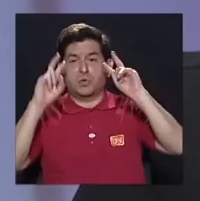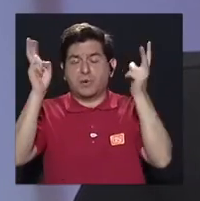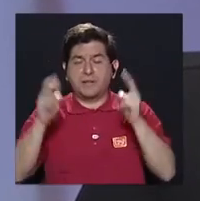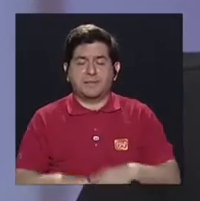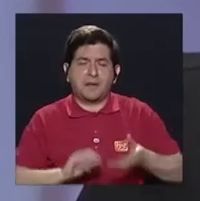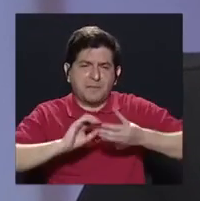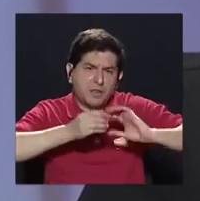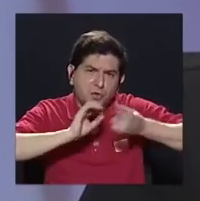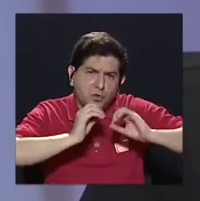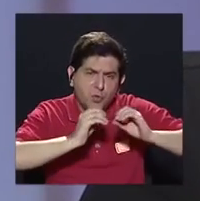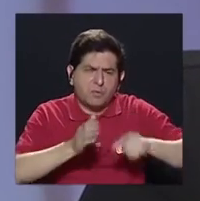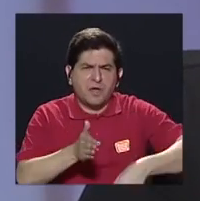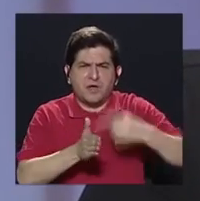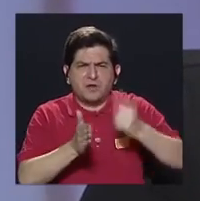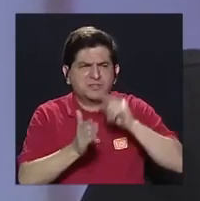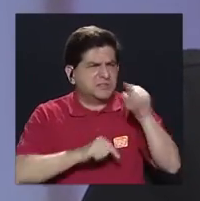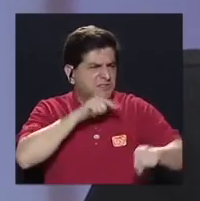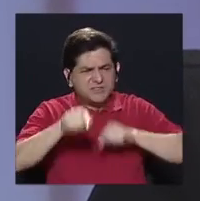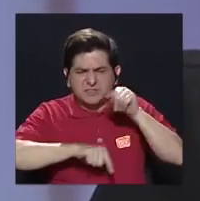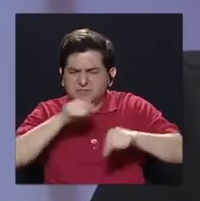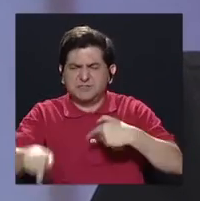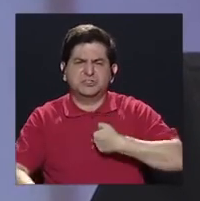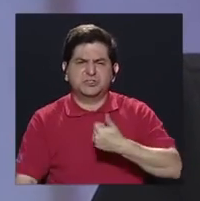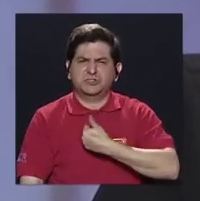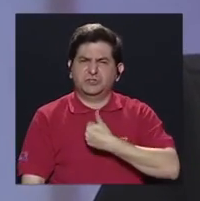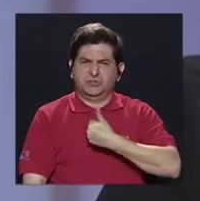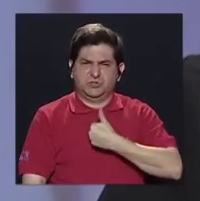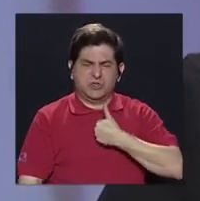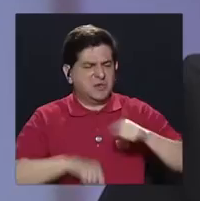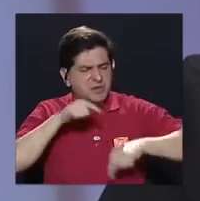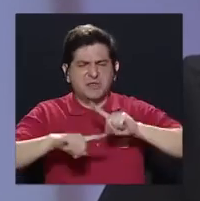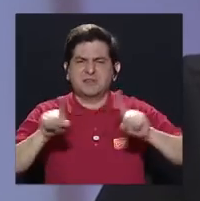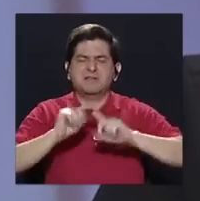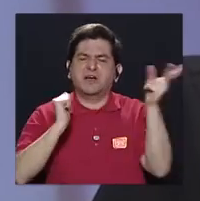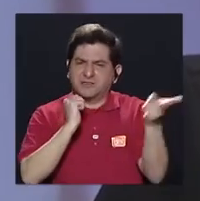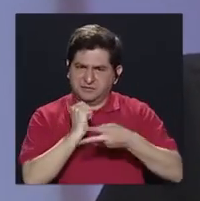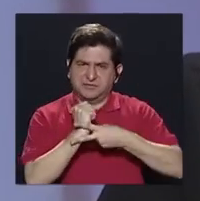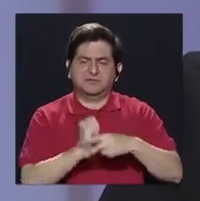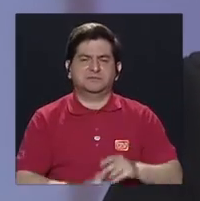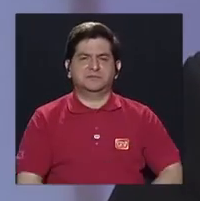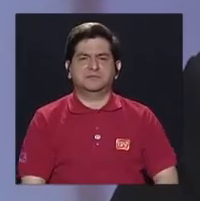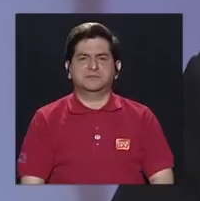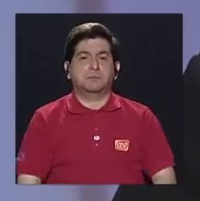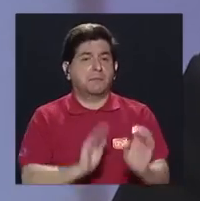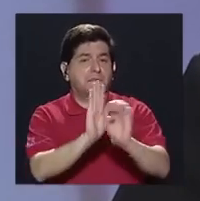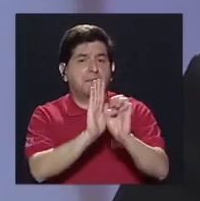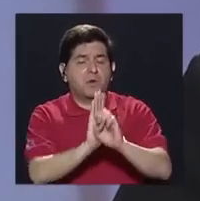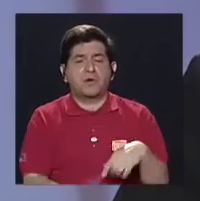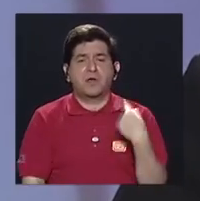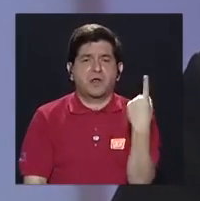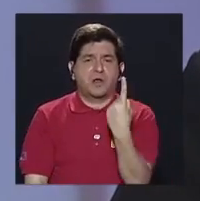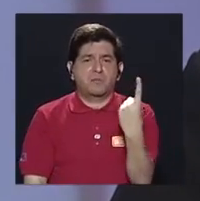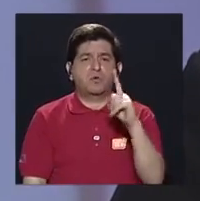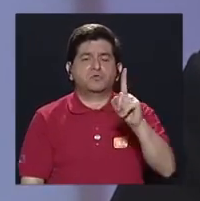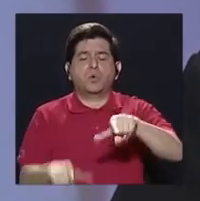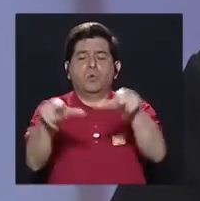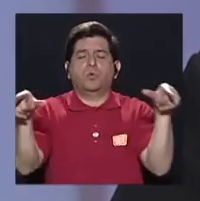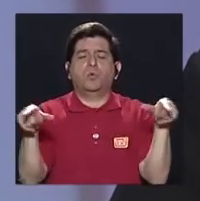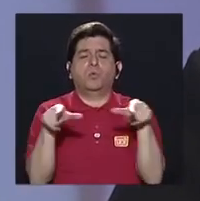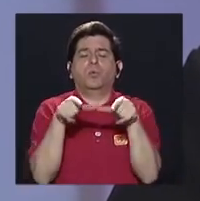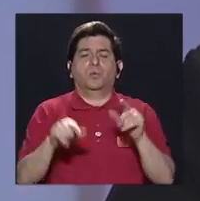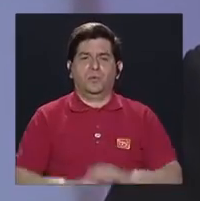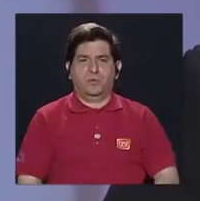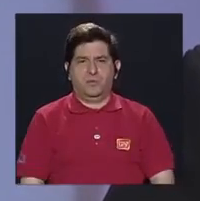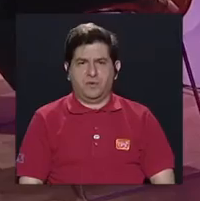cuotas, que en muchos casos es muy criticado, y yo misma lo he criticado en varias ocasiones, ¿verdad? Cuánto el solo llenar un campo es…